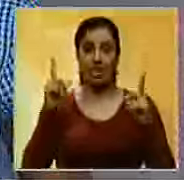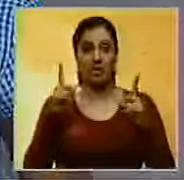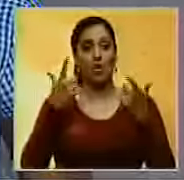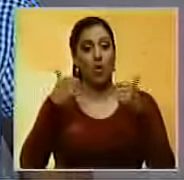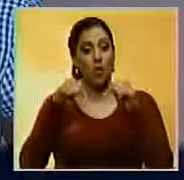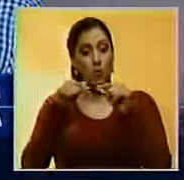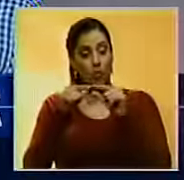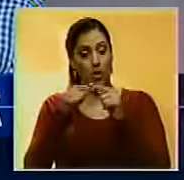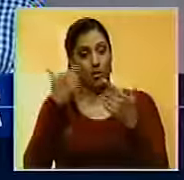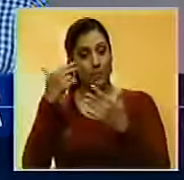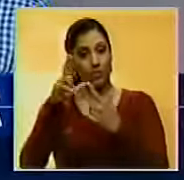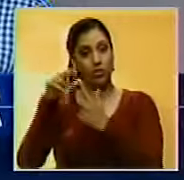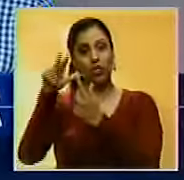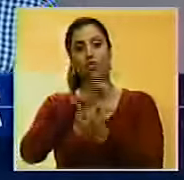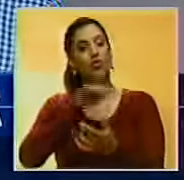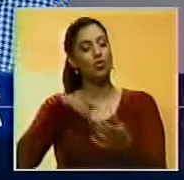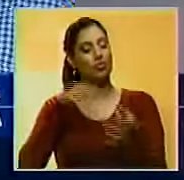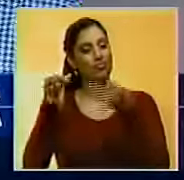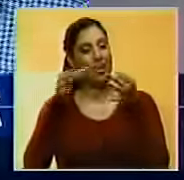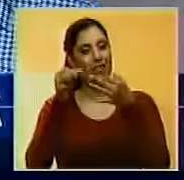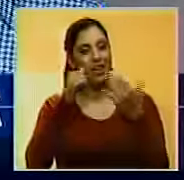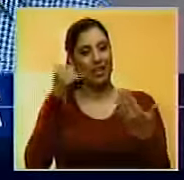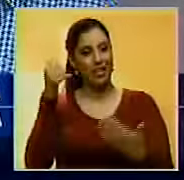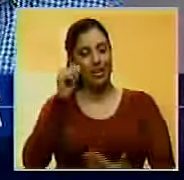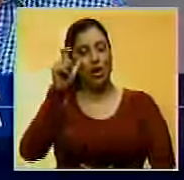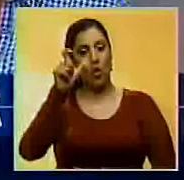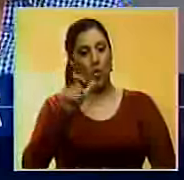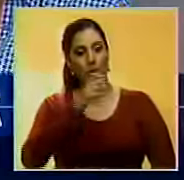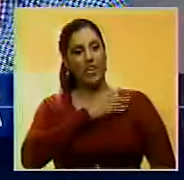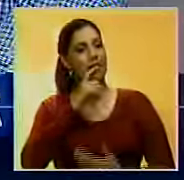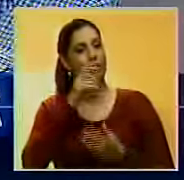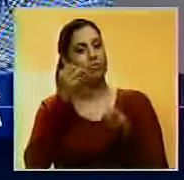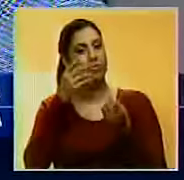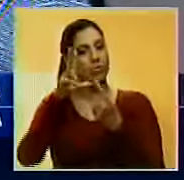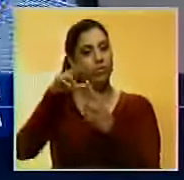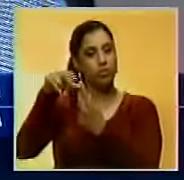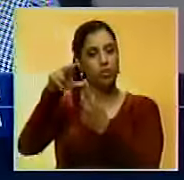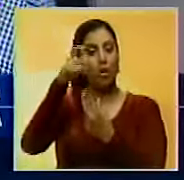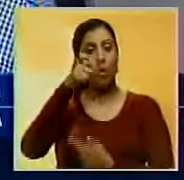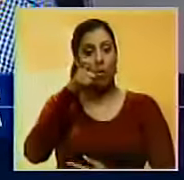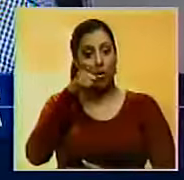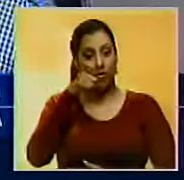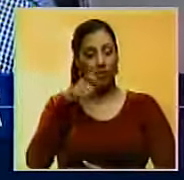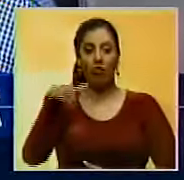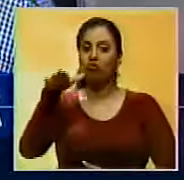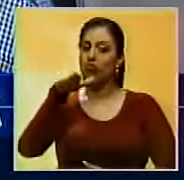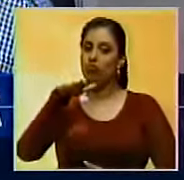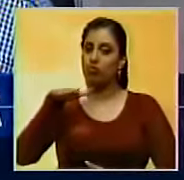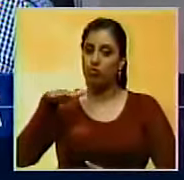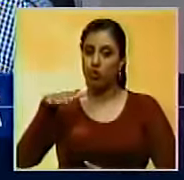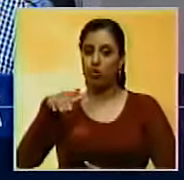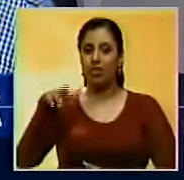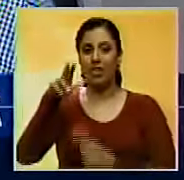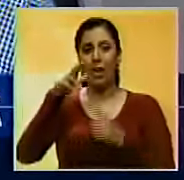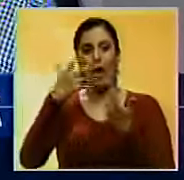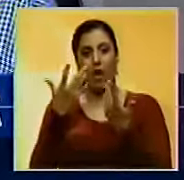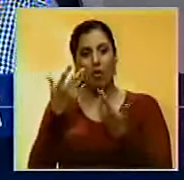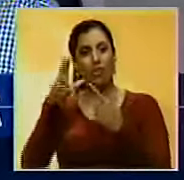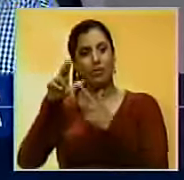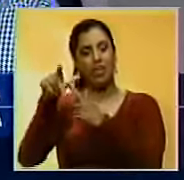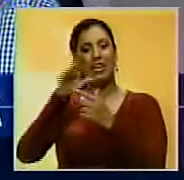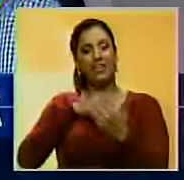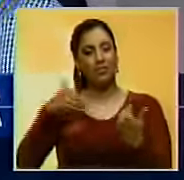Desde la sede del INAMED vamos a conversar con Francisco Castro, el pronosticador de guardia. ¿Dónde está Matthew y qué